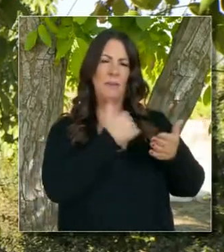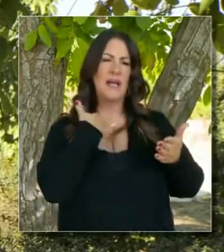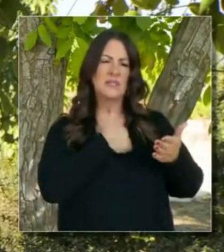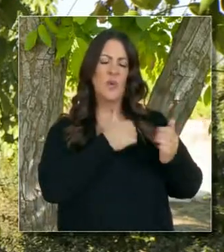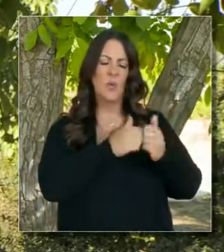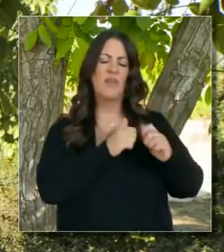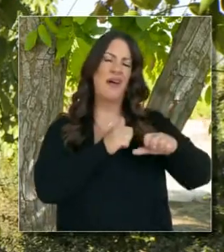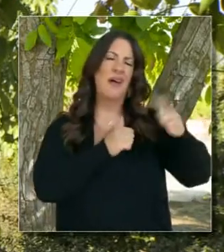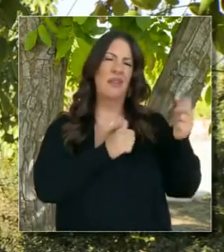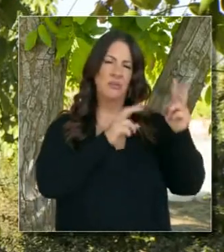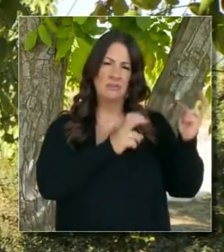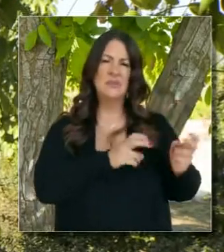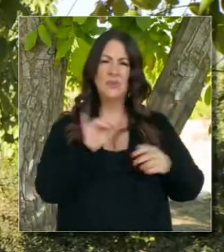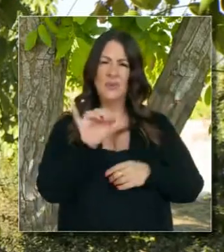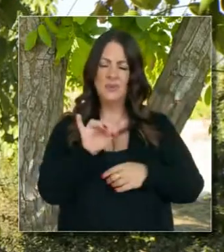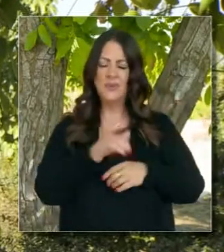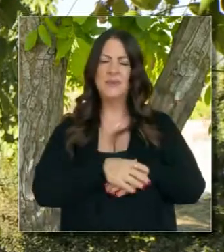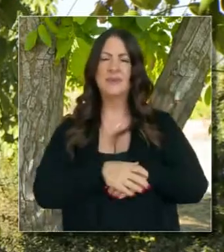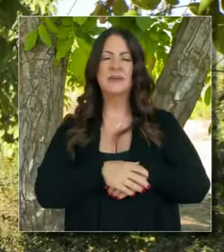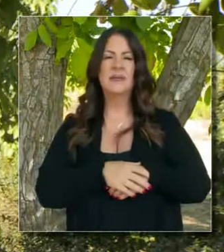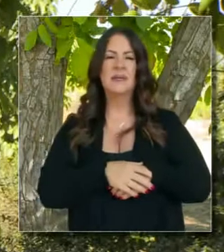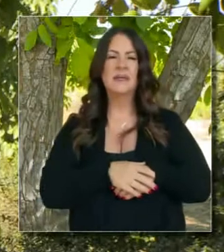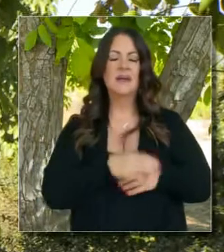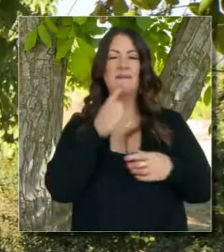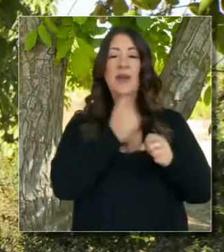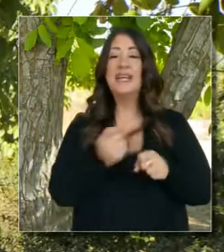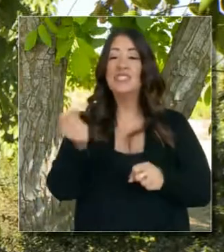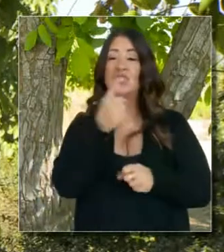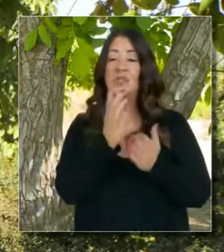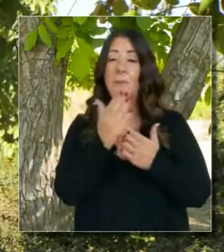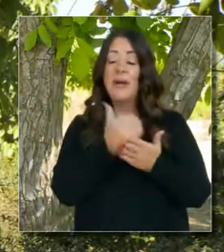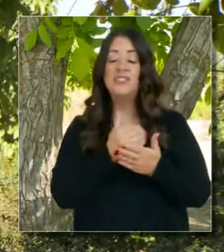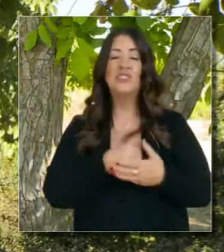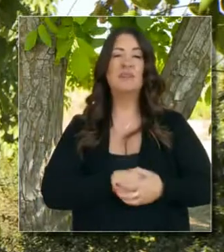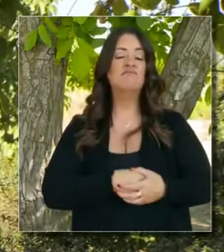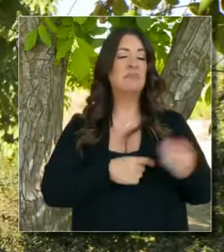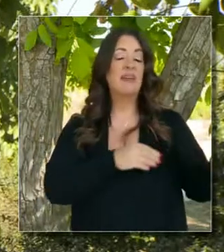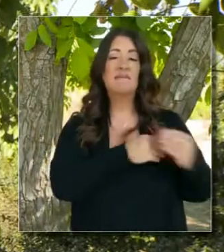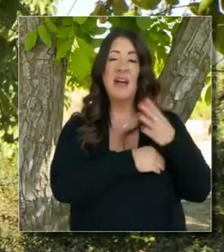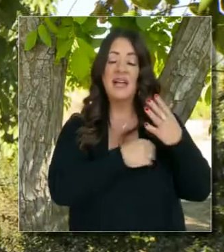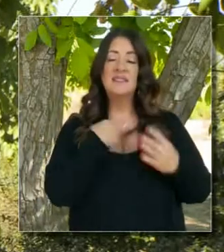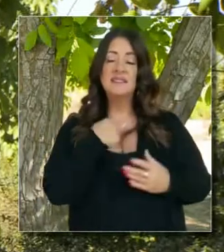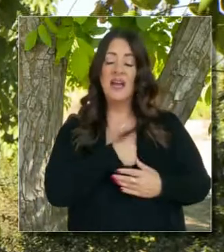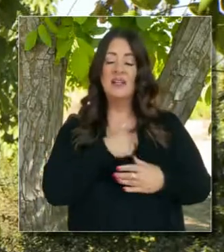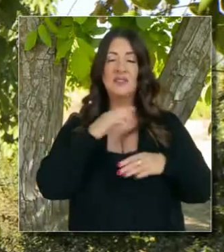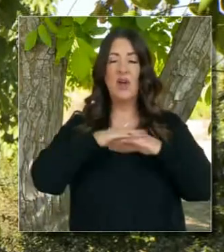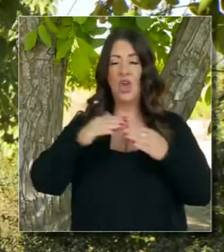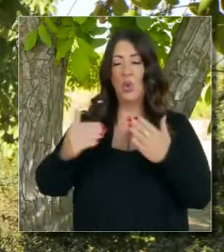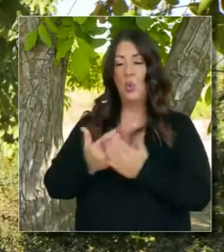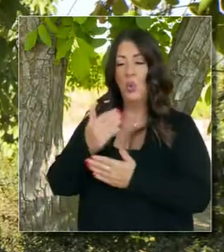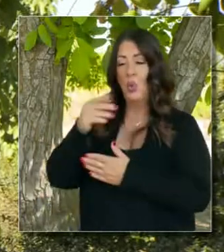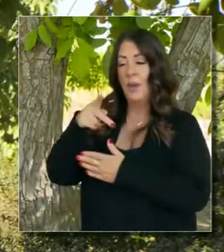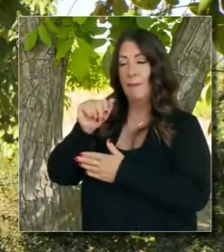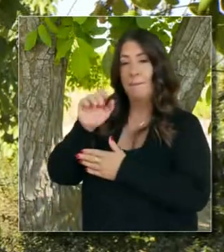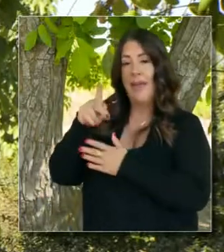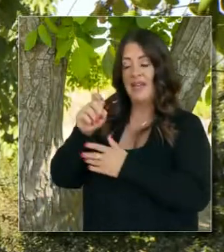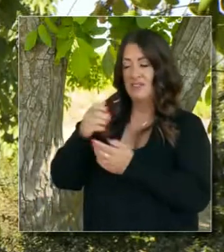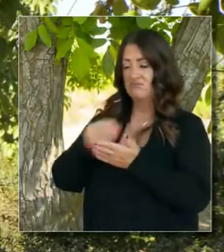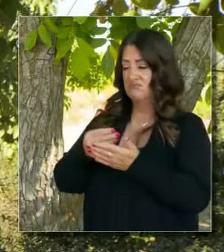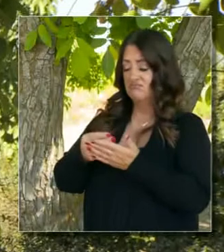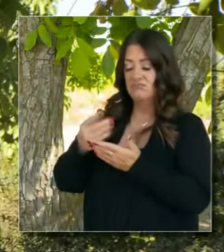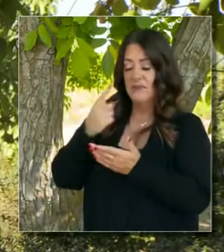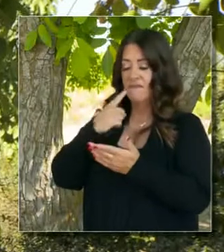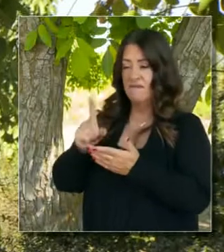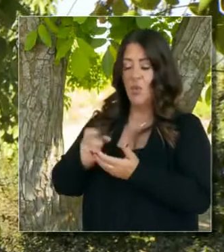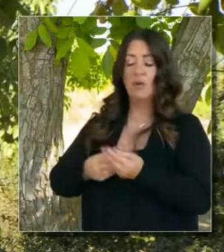es el grupo de trabajo de 120 miembros, que también nos aconseja sobre el presupuesto del año próximo y que nos aconseja sobre el nuevo